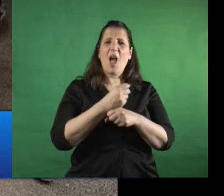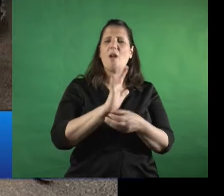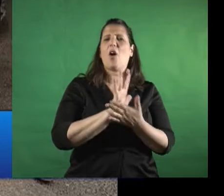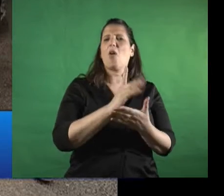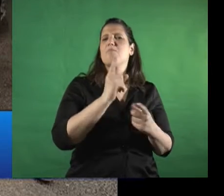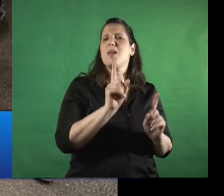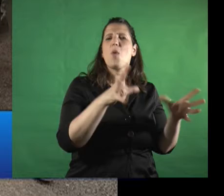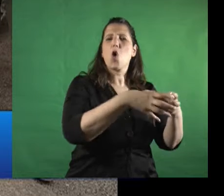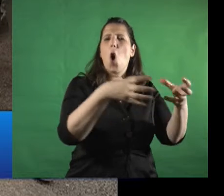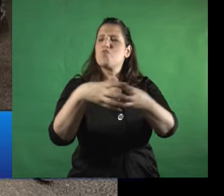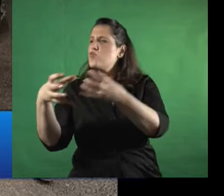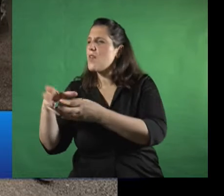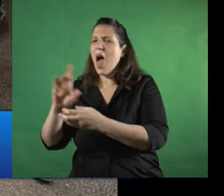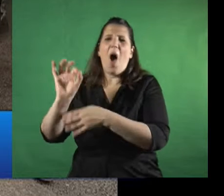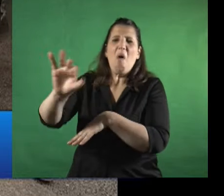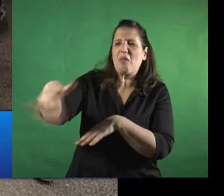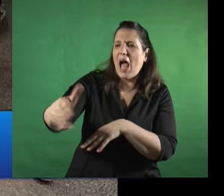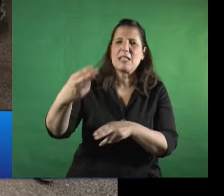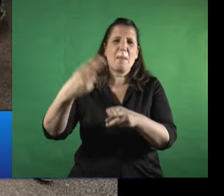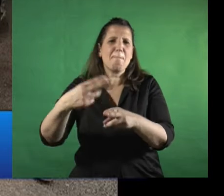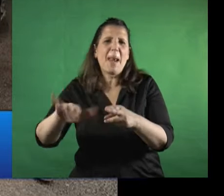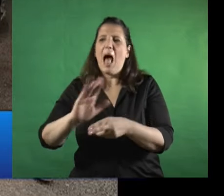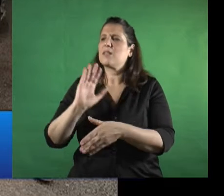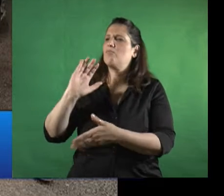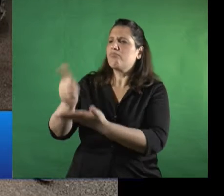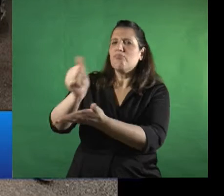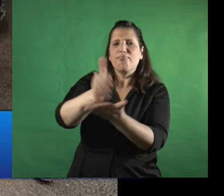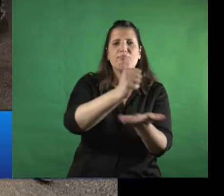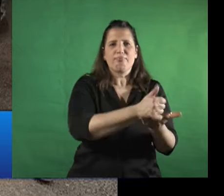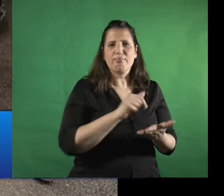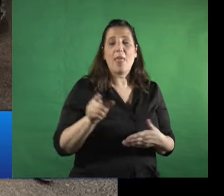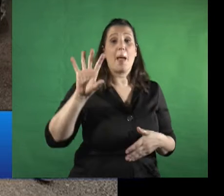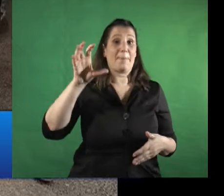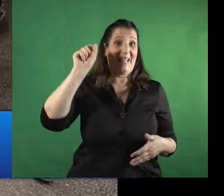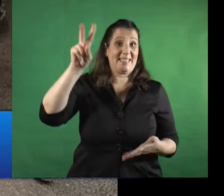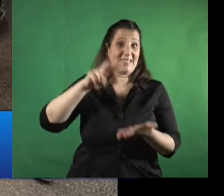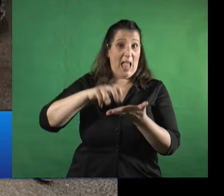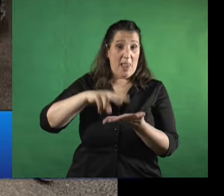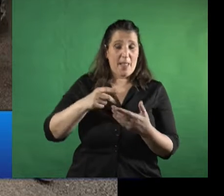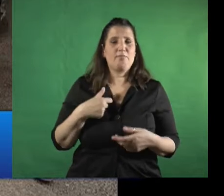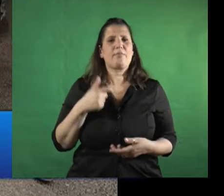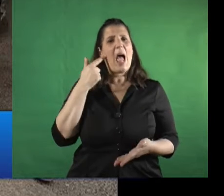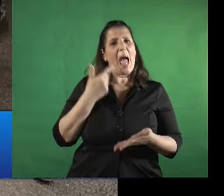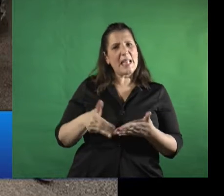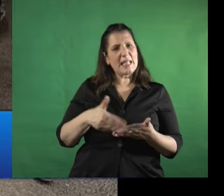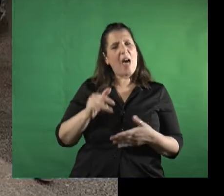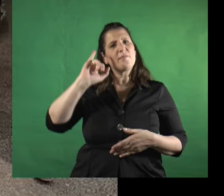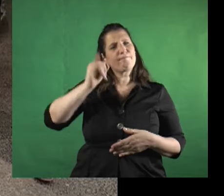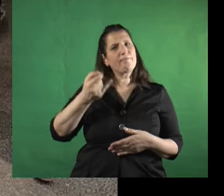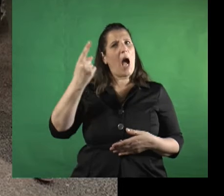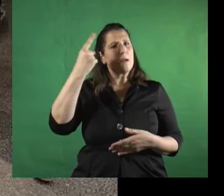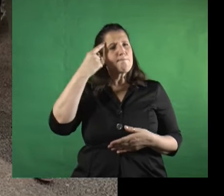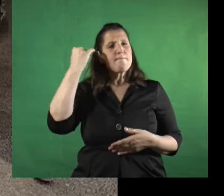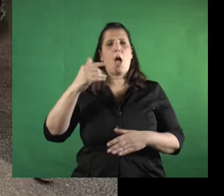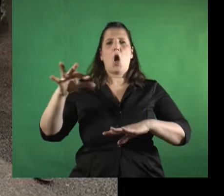espacio público de la Plaza 9 de Julio de la Ciudad de Salta. Desde Inadi, reiteramos nuestro compromiso de continuar